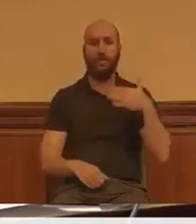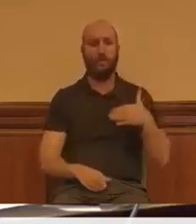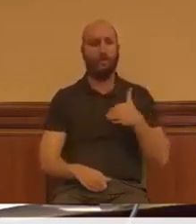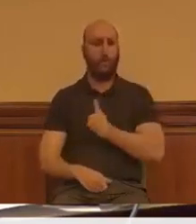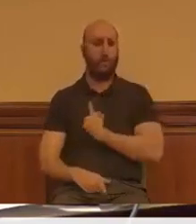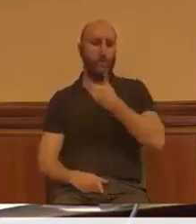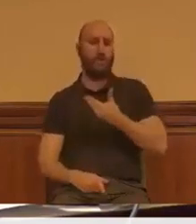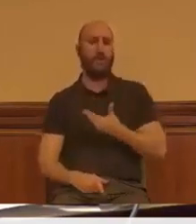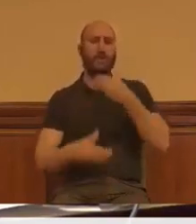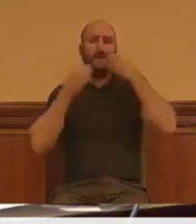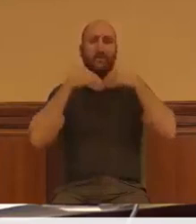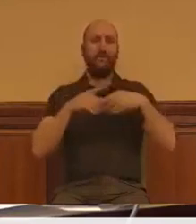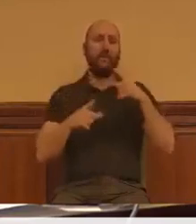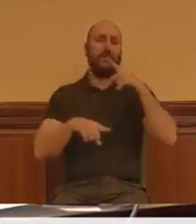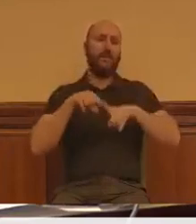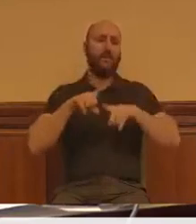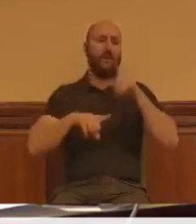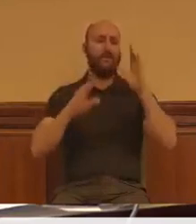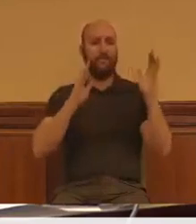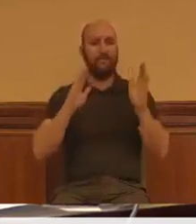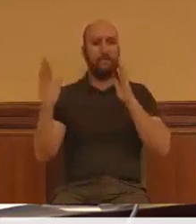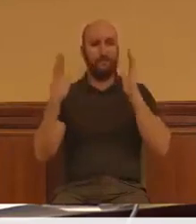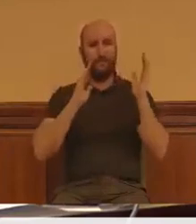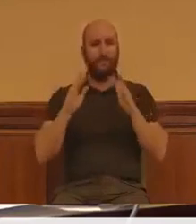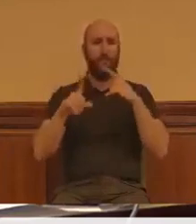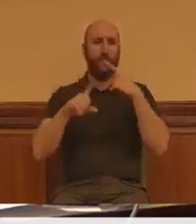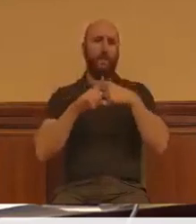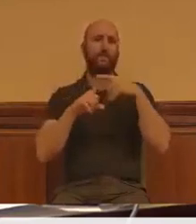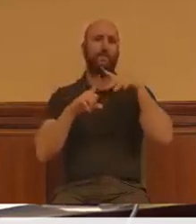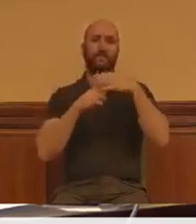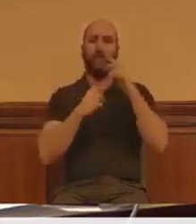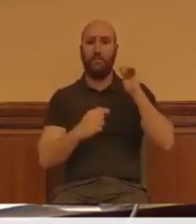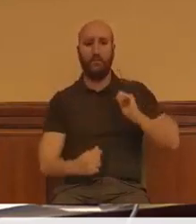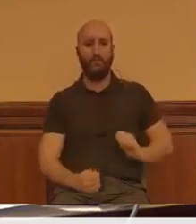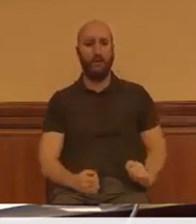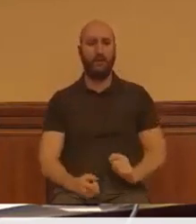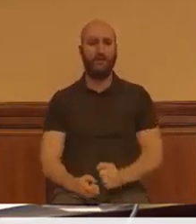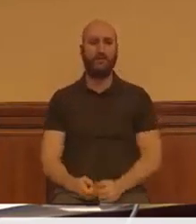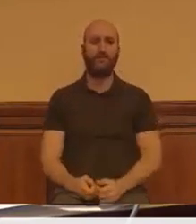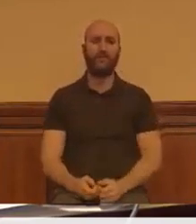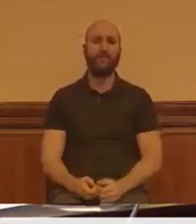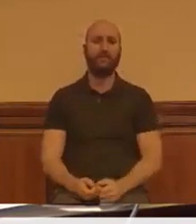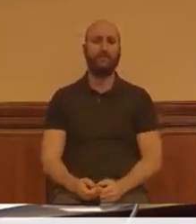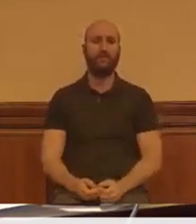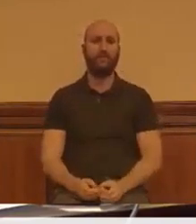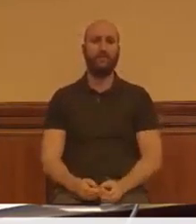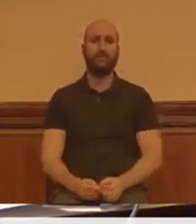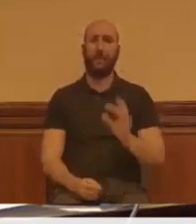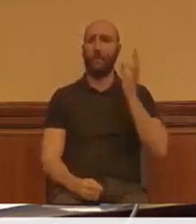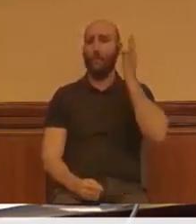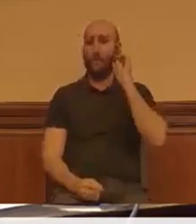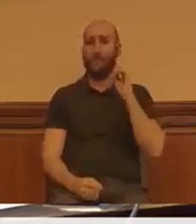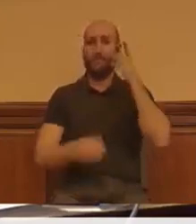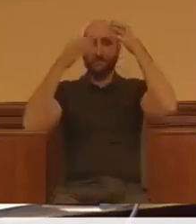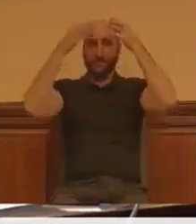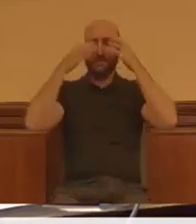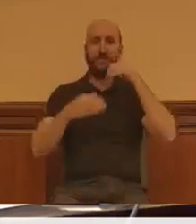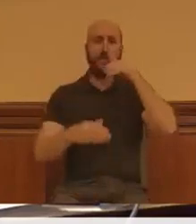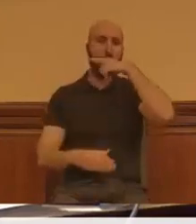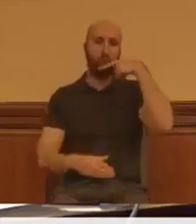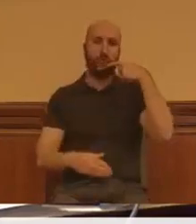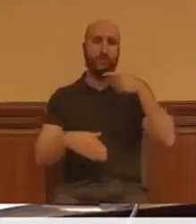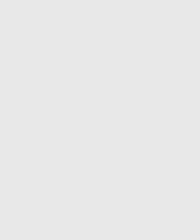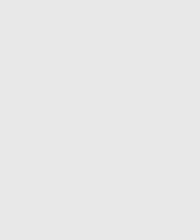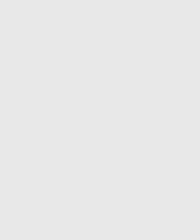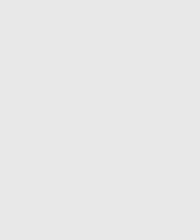épocas y contextos profesionales. Mire, yo no sé, pero si la primera astronauta fue rusa, pues ¿qué quieren que